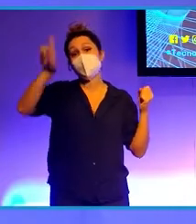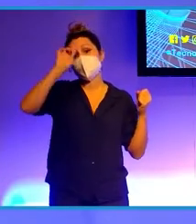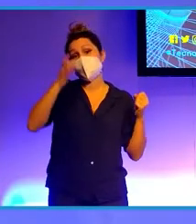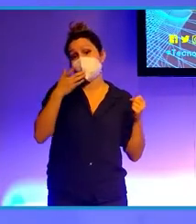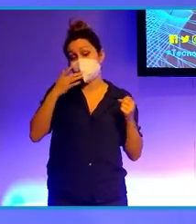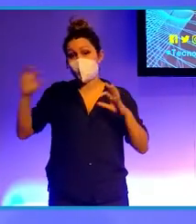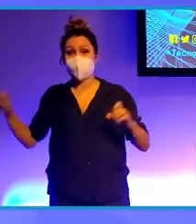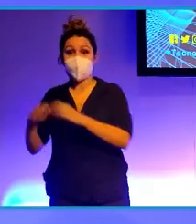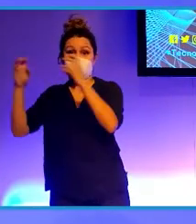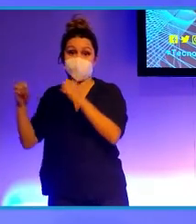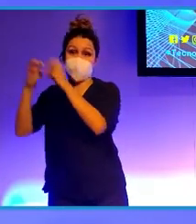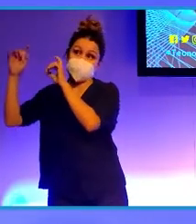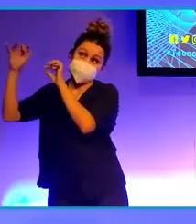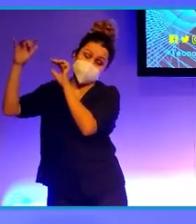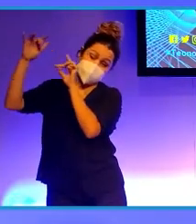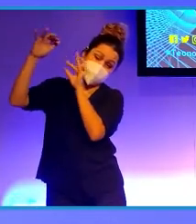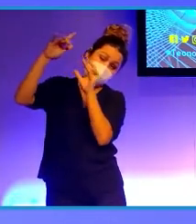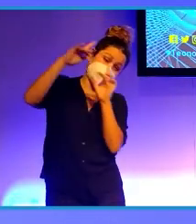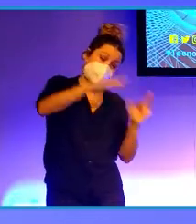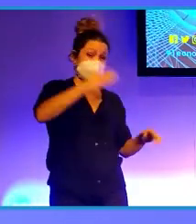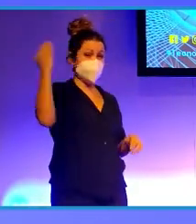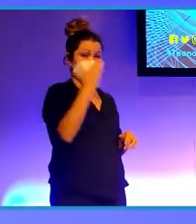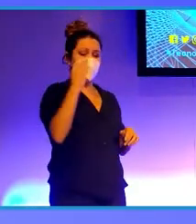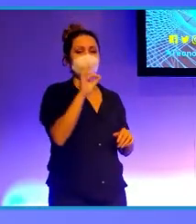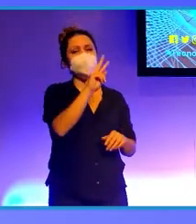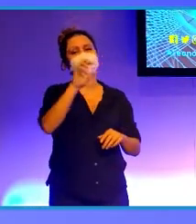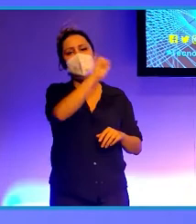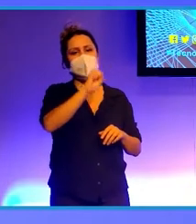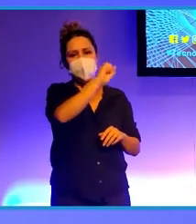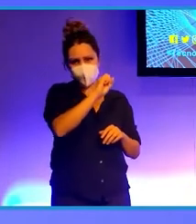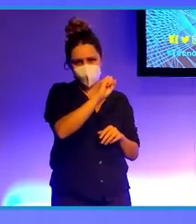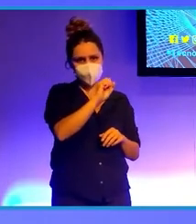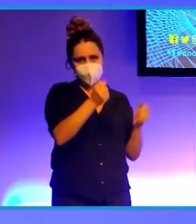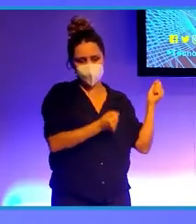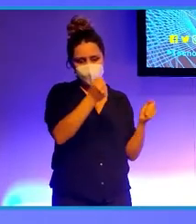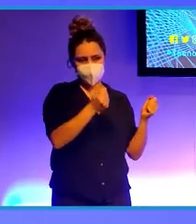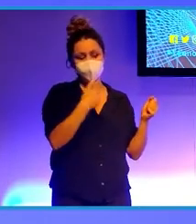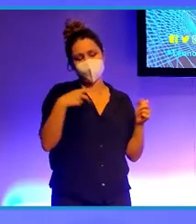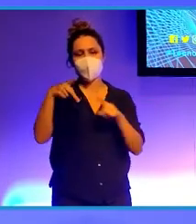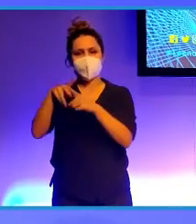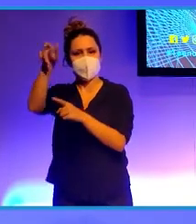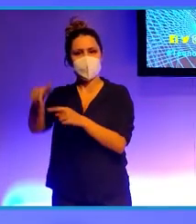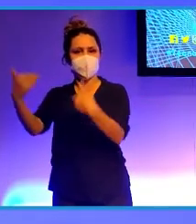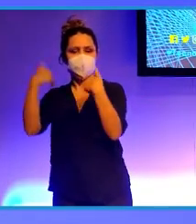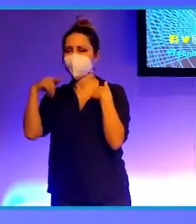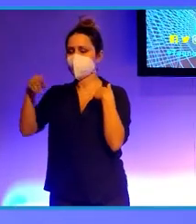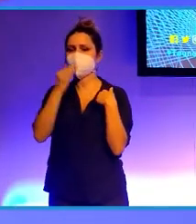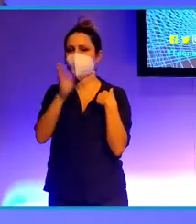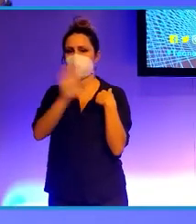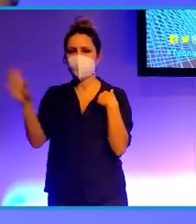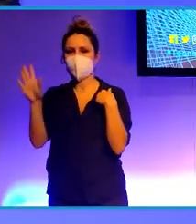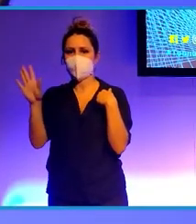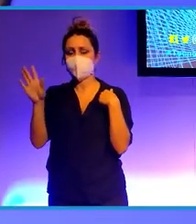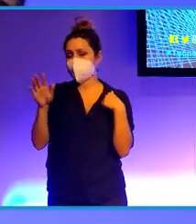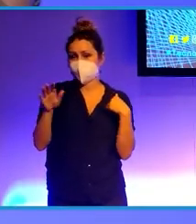cenizas del volcán de La Palma o por los más de 20 años que tiene. La cosa es que me recomendaron un mecánico, al parecer el mejor. Se